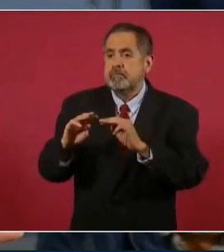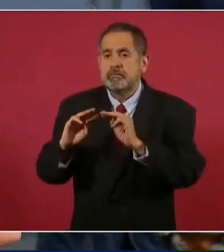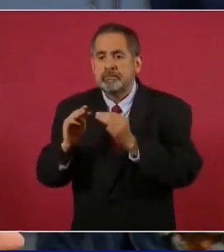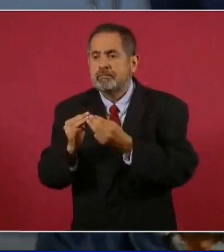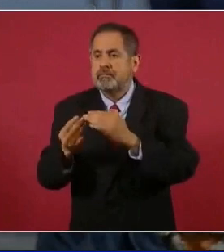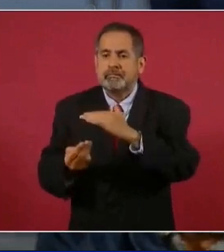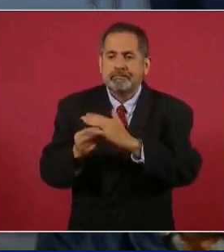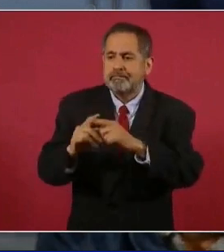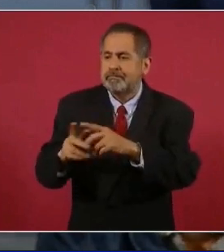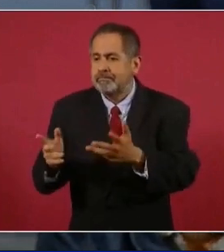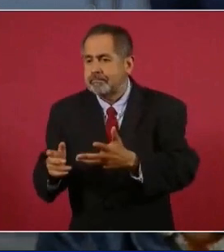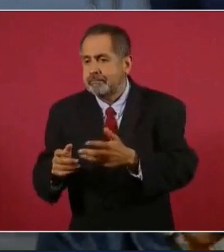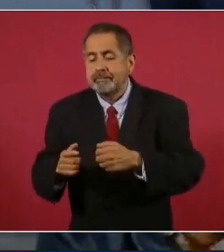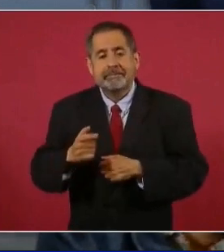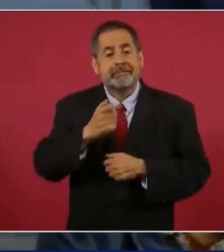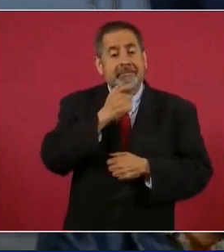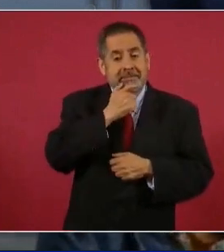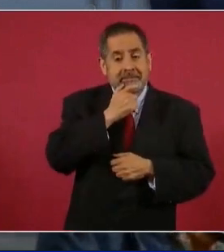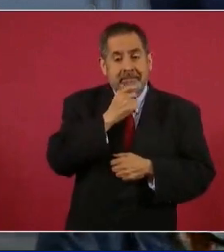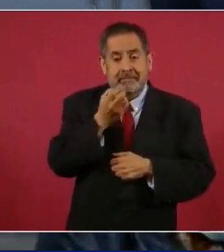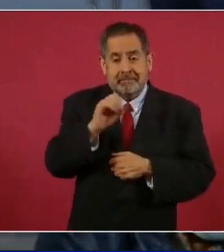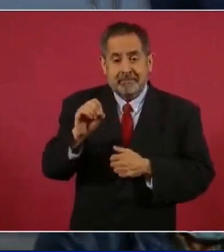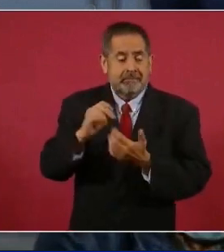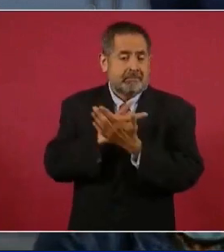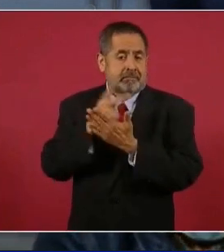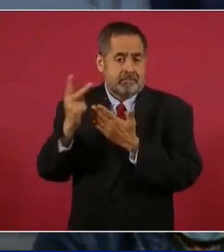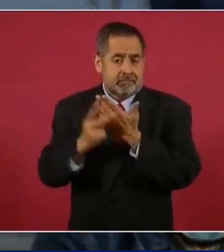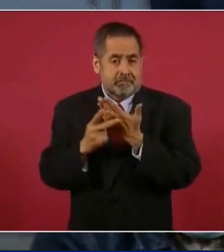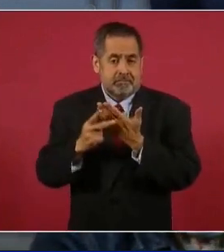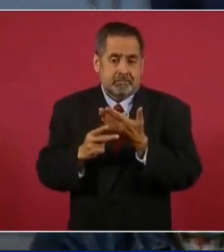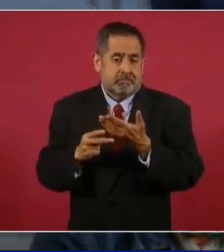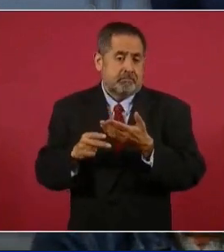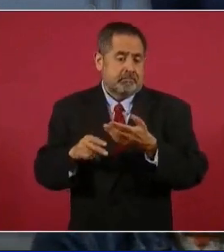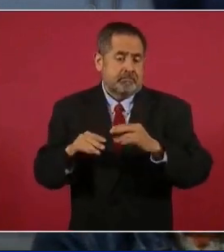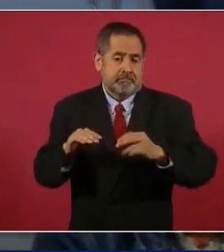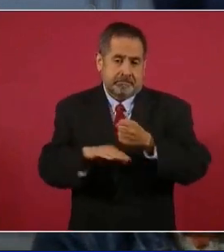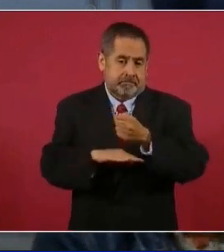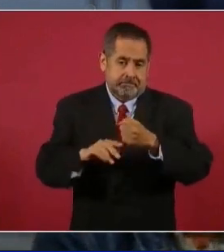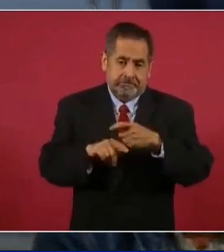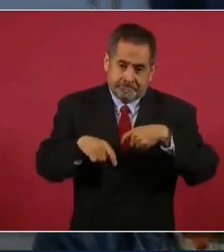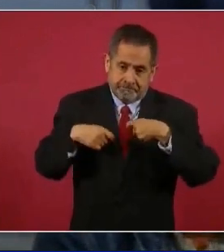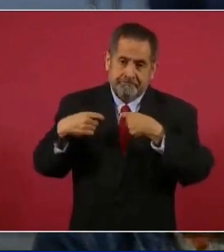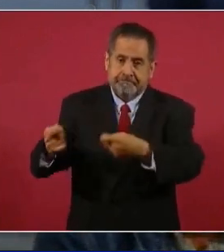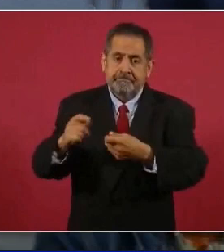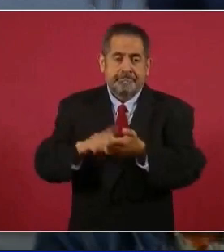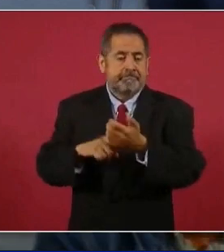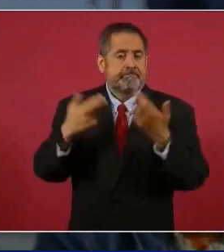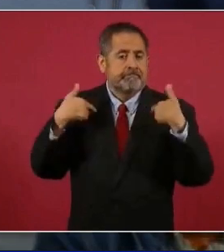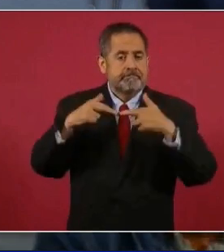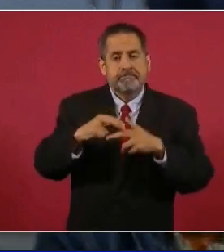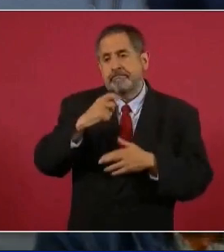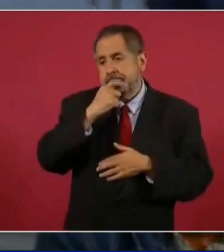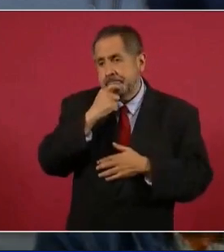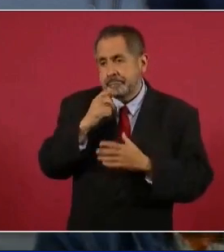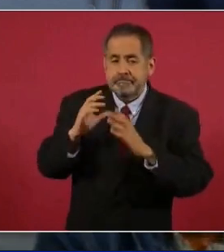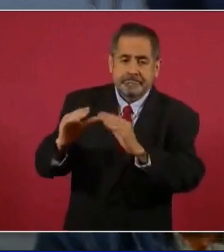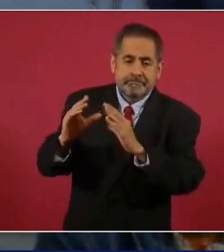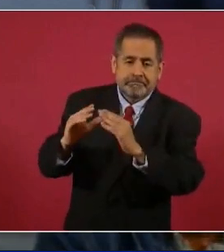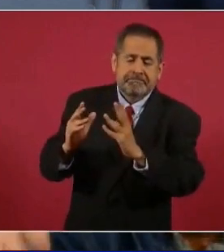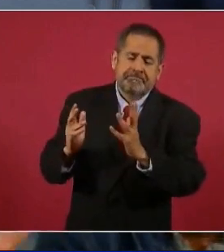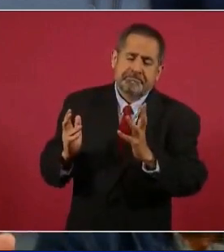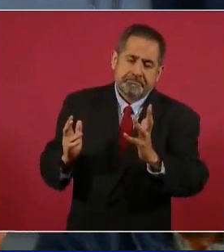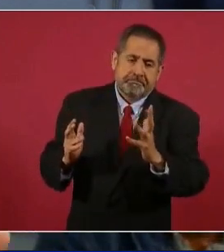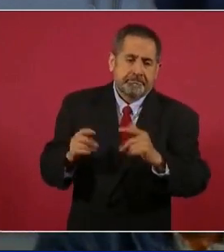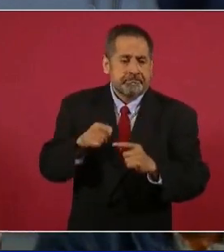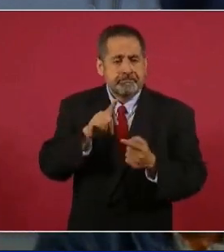la materia de inglés pues ya pertenece al programa educativo de nivel básico, se le tiene que asignar un maestro de inglés. Sin embargo, hay ciertas